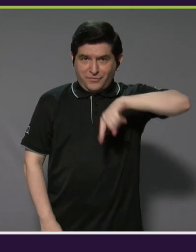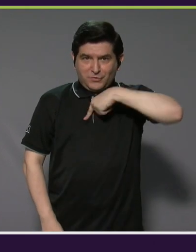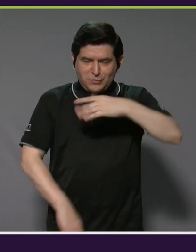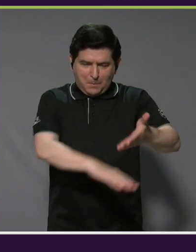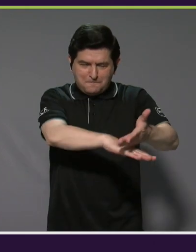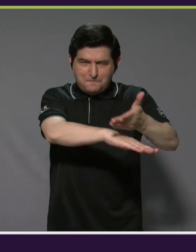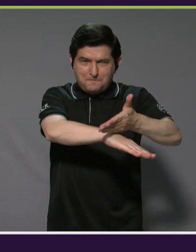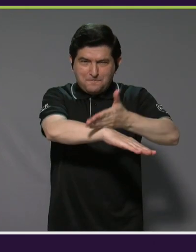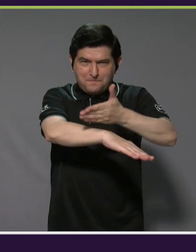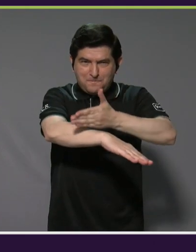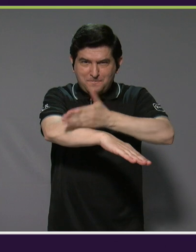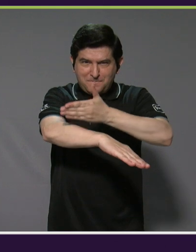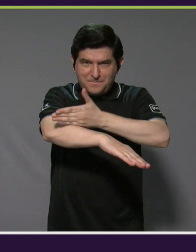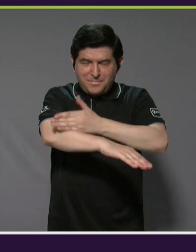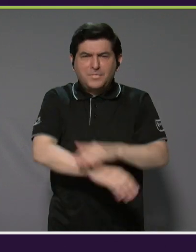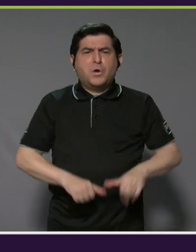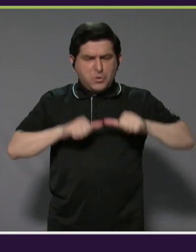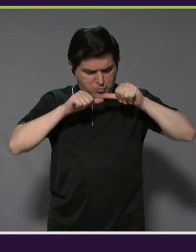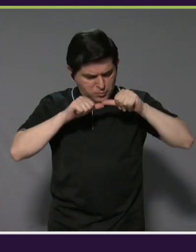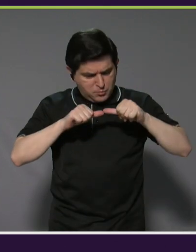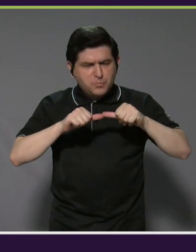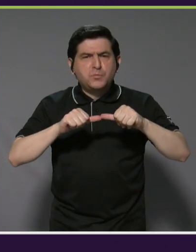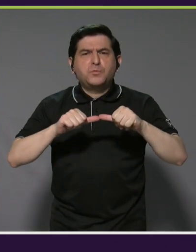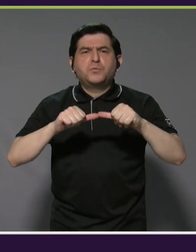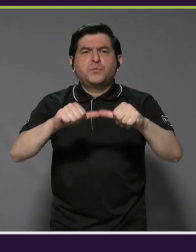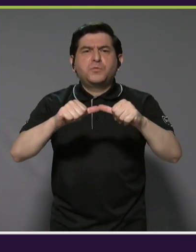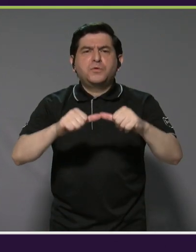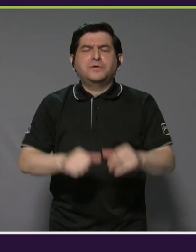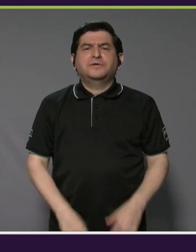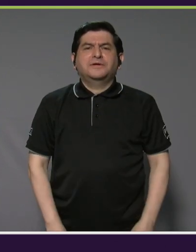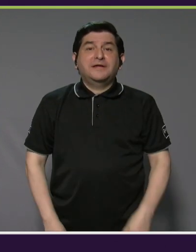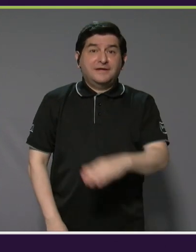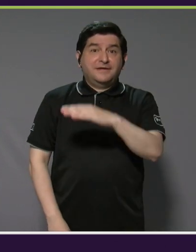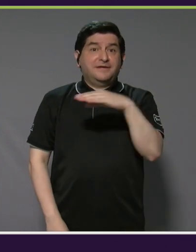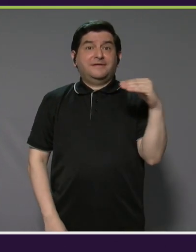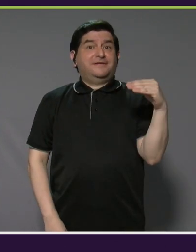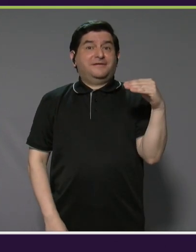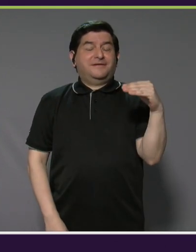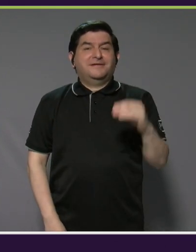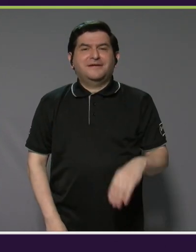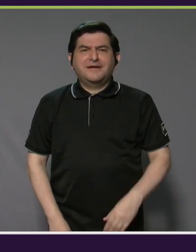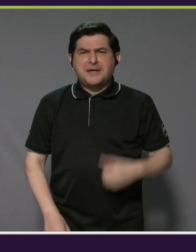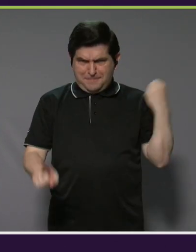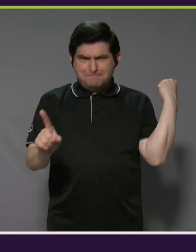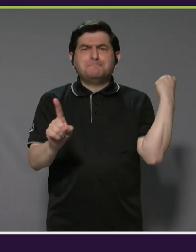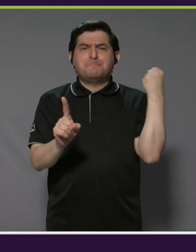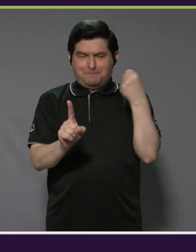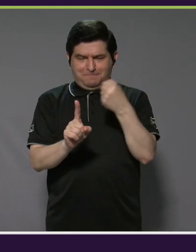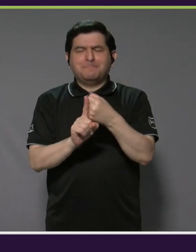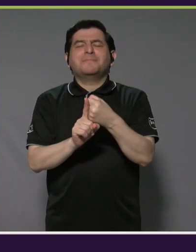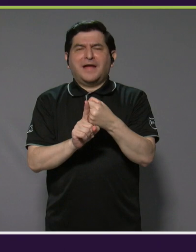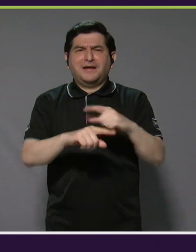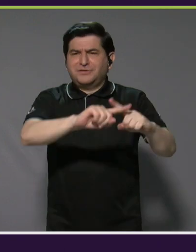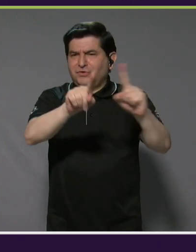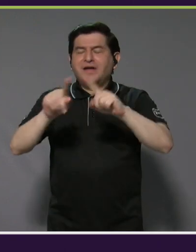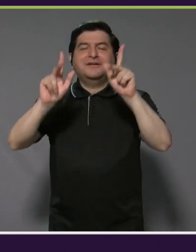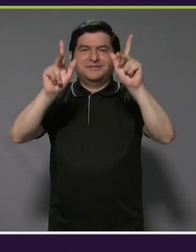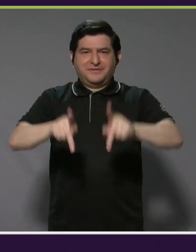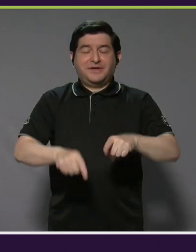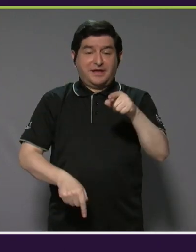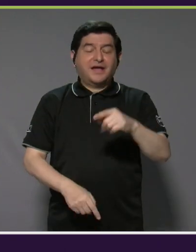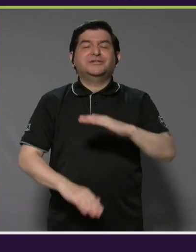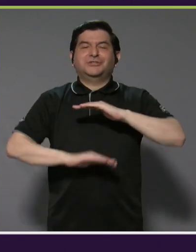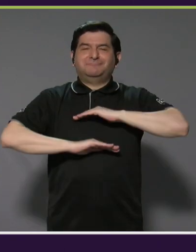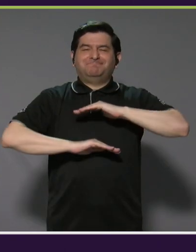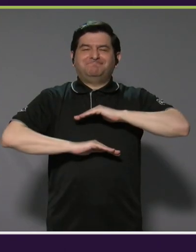un crecimiento sostenido, constante y con un impacto en muchas personas y eso es